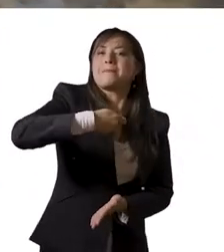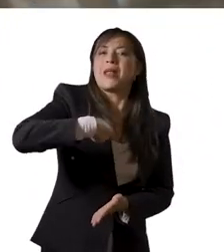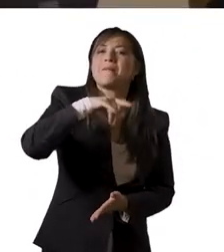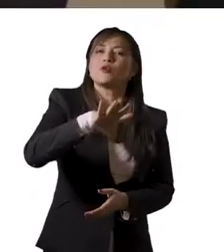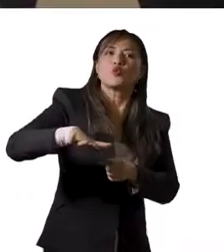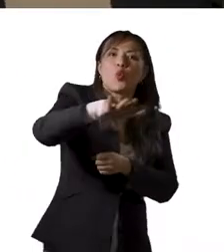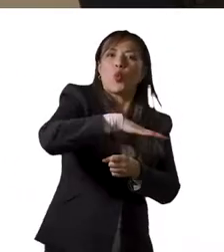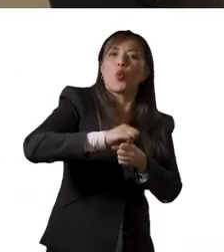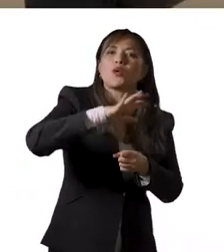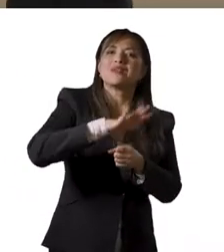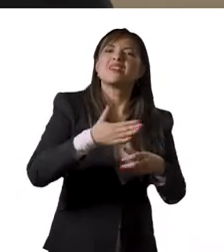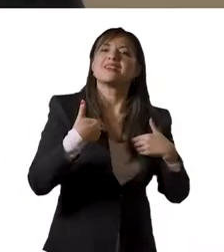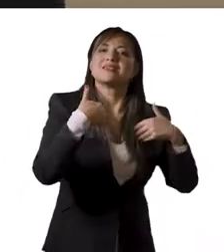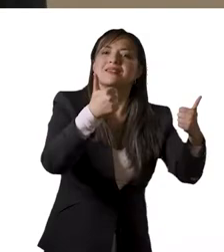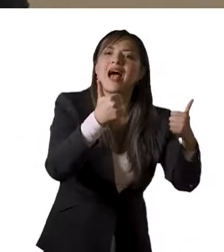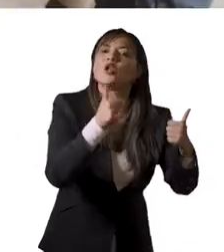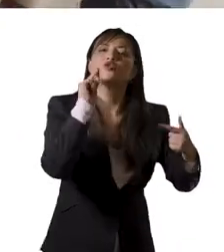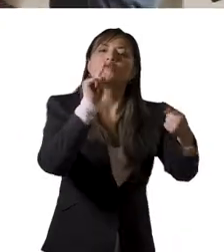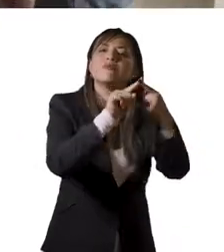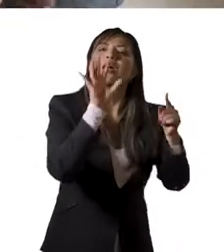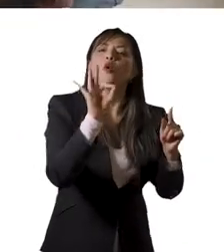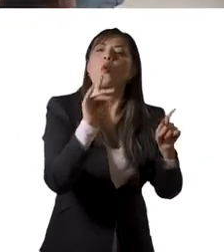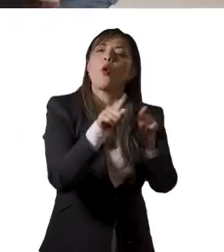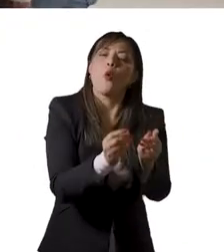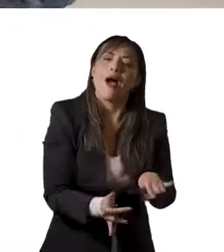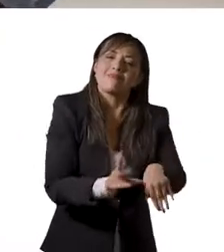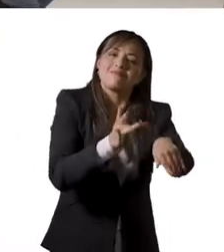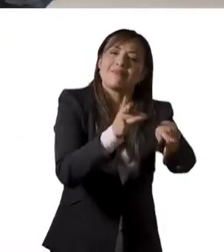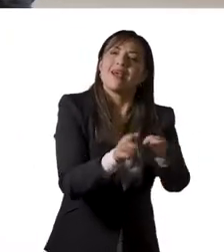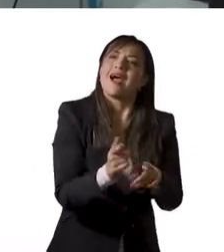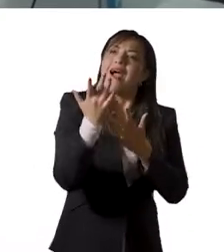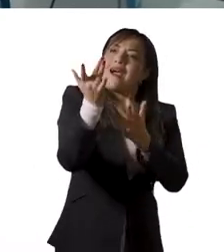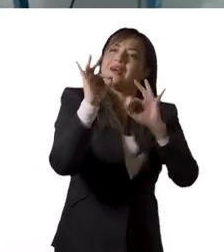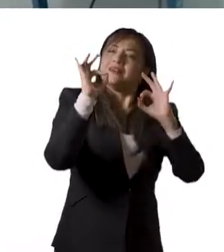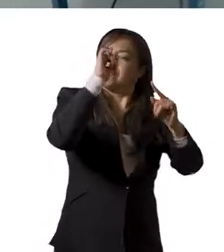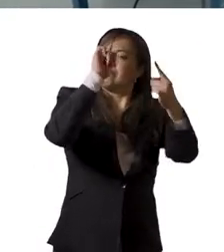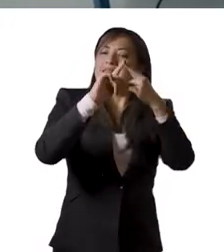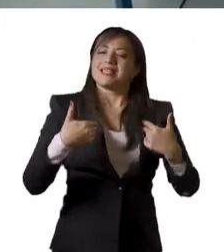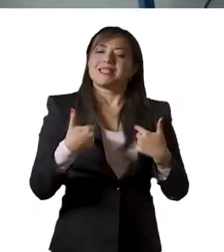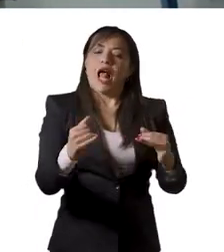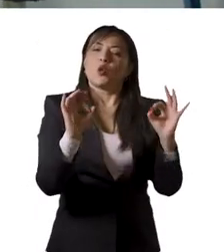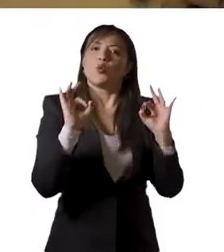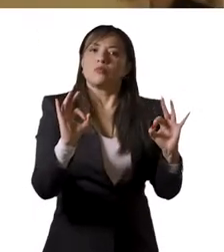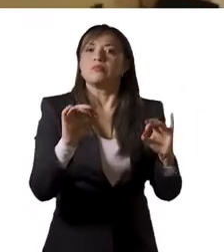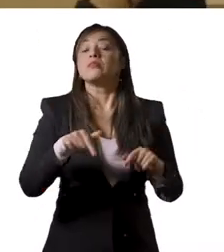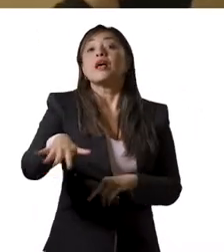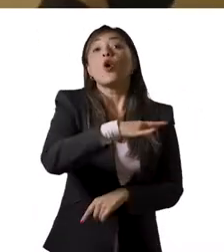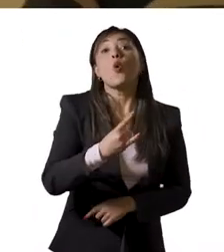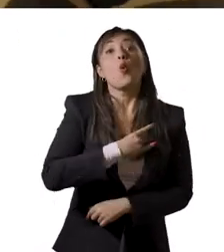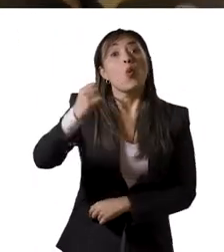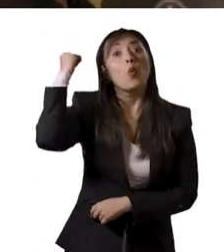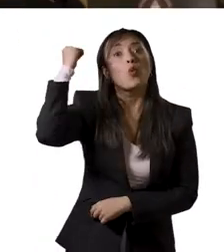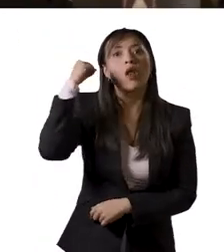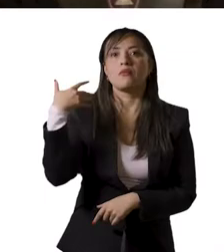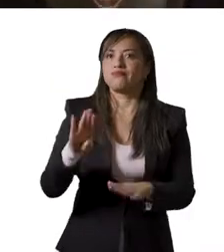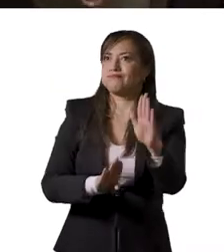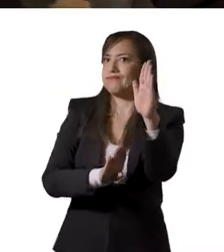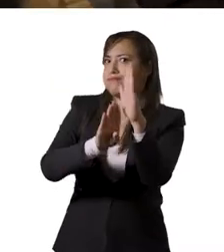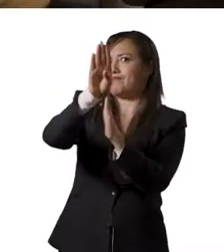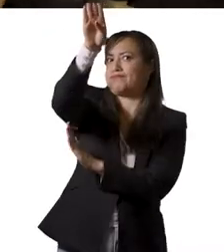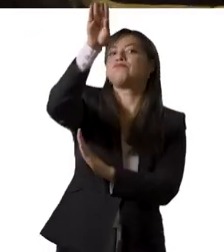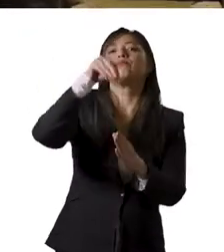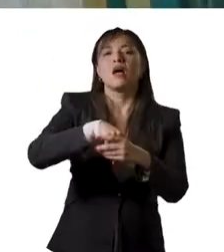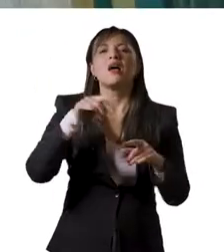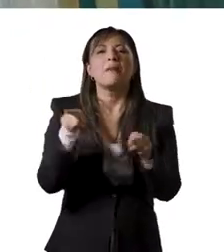Premio Distrital a la Gestión en Salud, categoría Generador de Esperanza en la Calidad de la Atención en Salud. La UNAL continuó